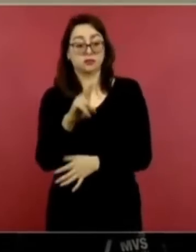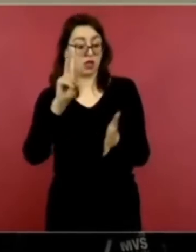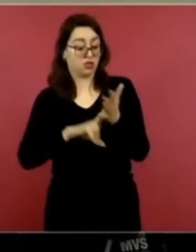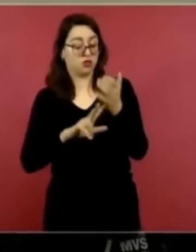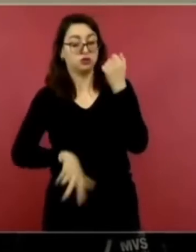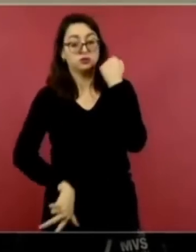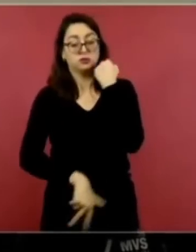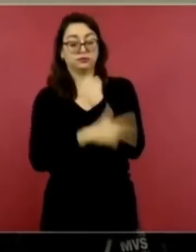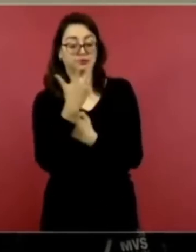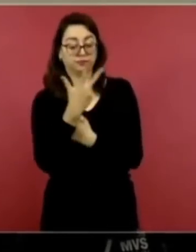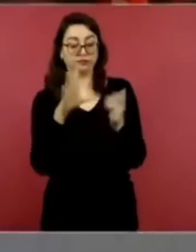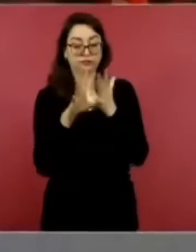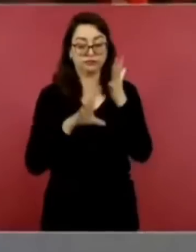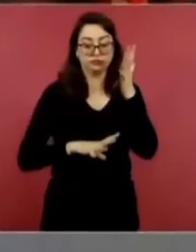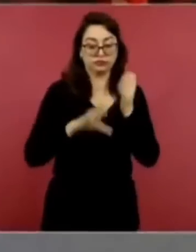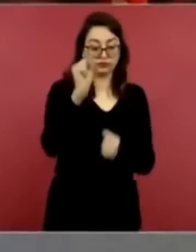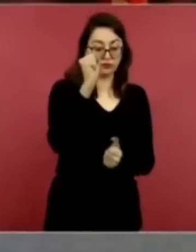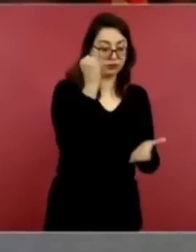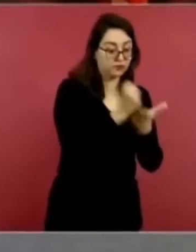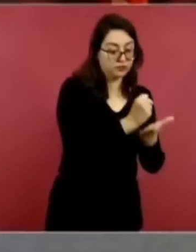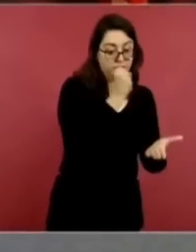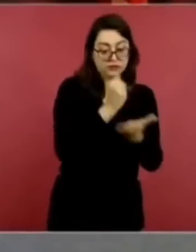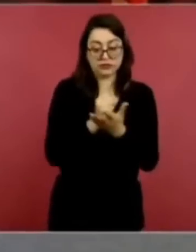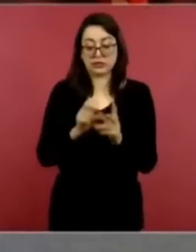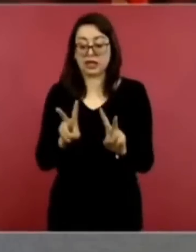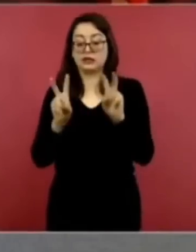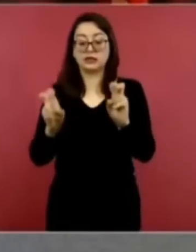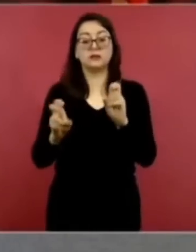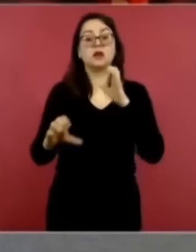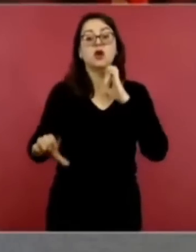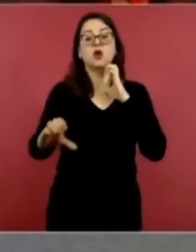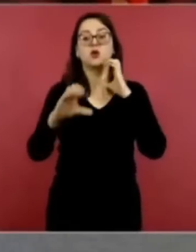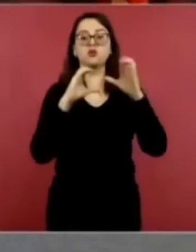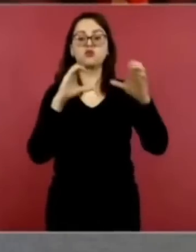constitucionales en materia de telecomunicaciones